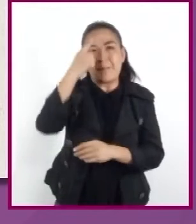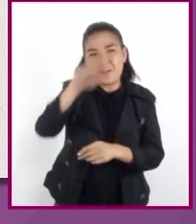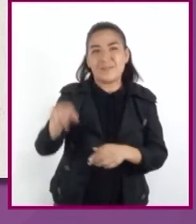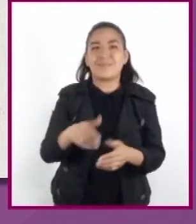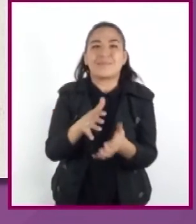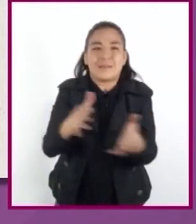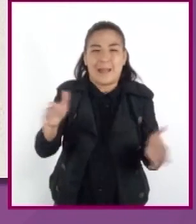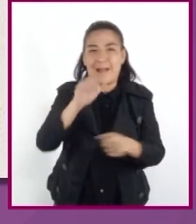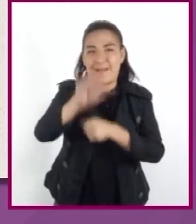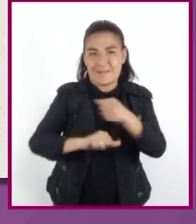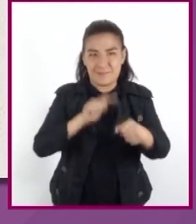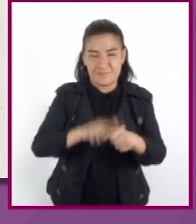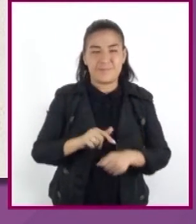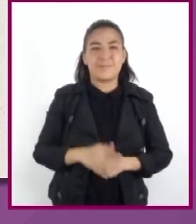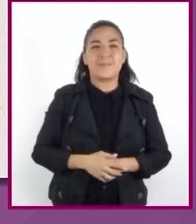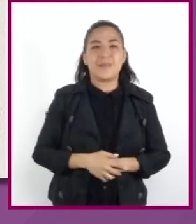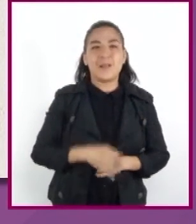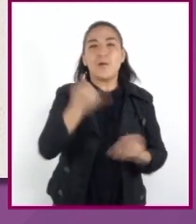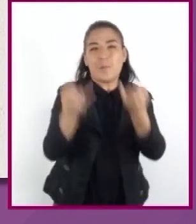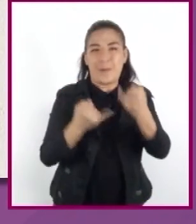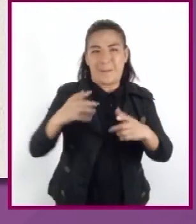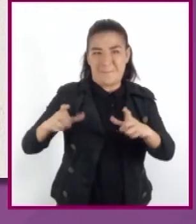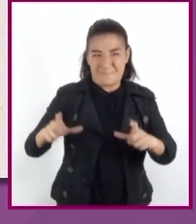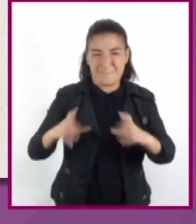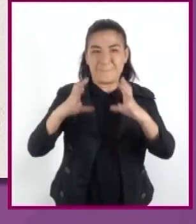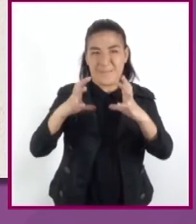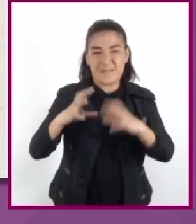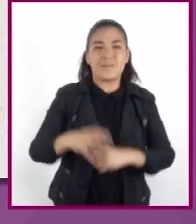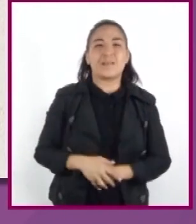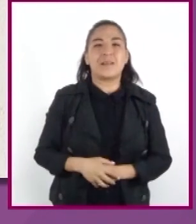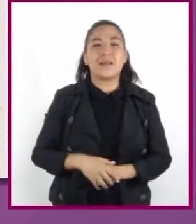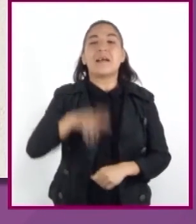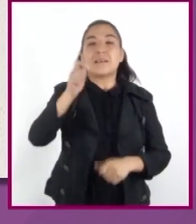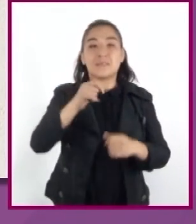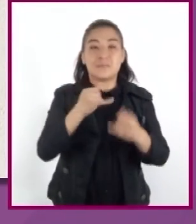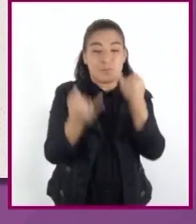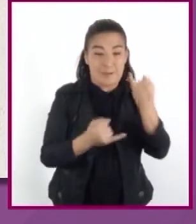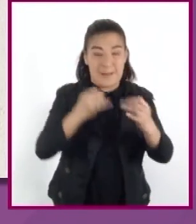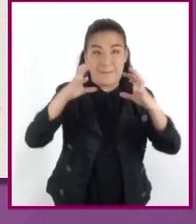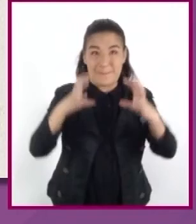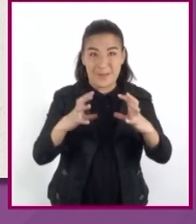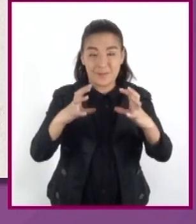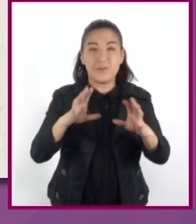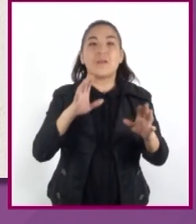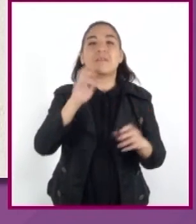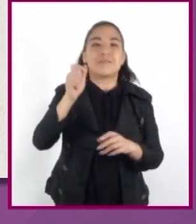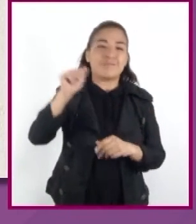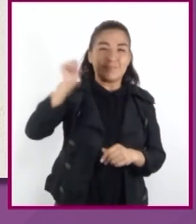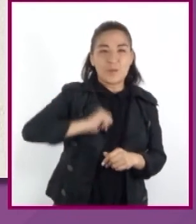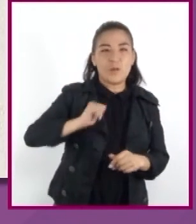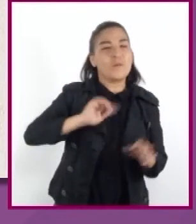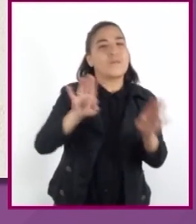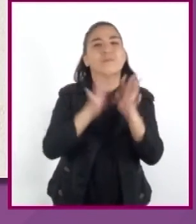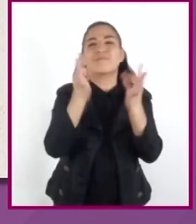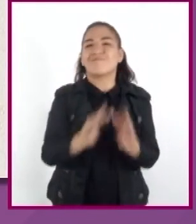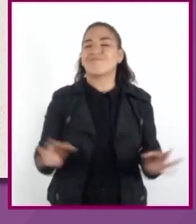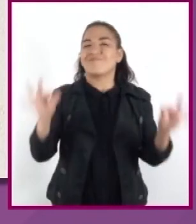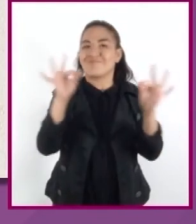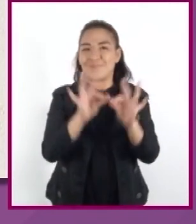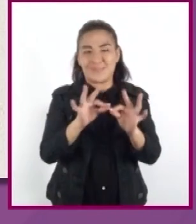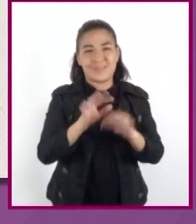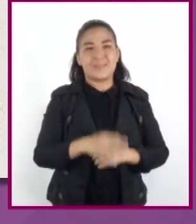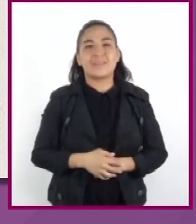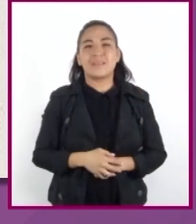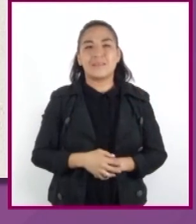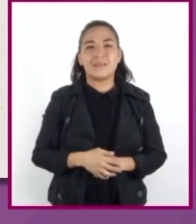Juego de pelota. Entre los antiguos pueblos de México, el juego de pelota tenía un contenido simbólico de enorme importancia.